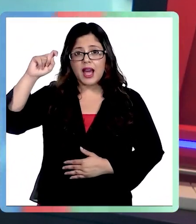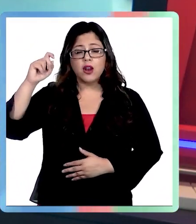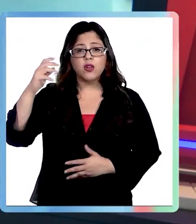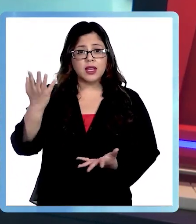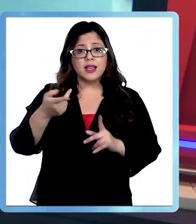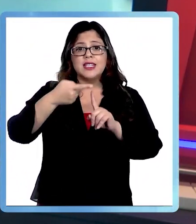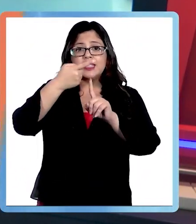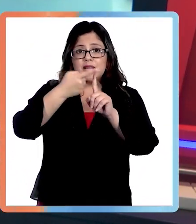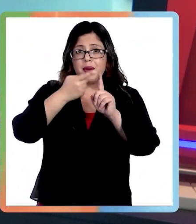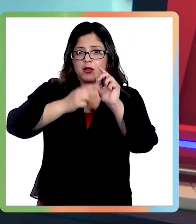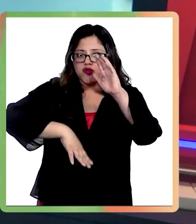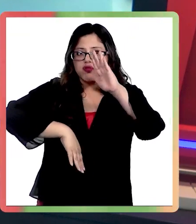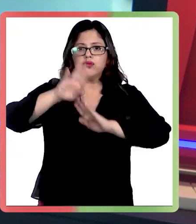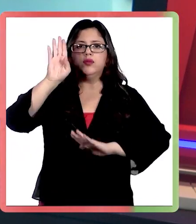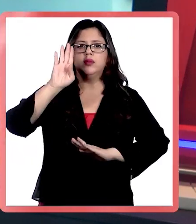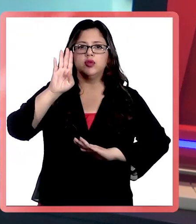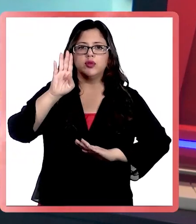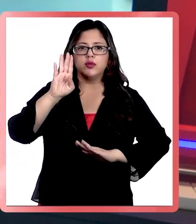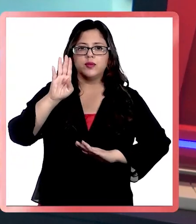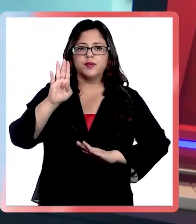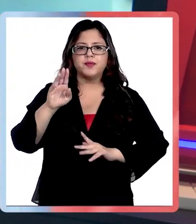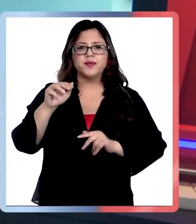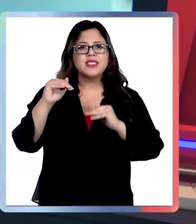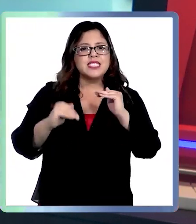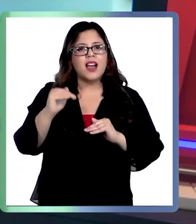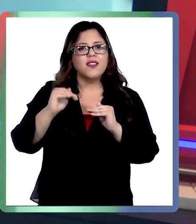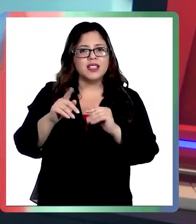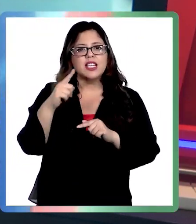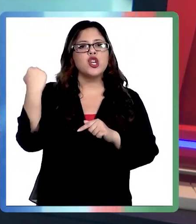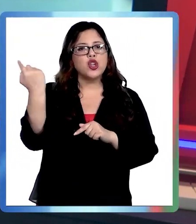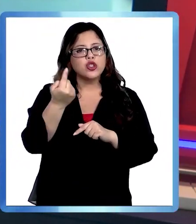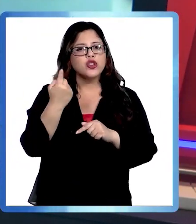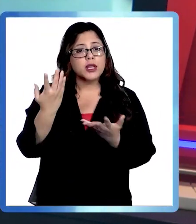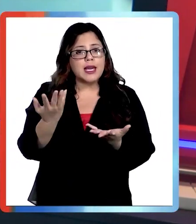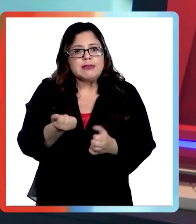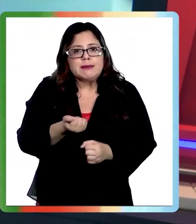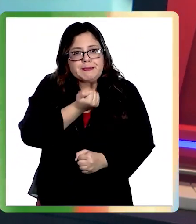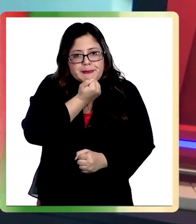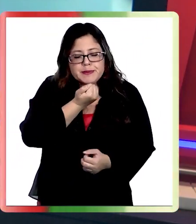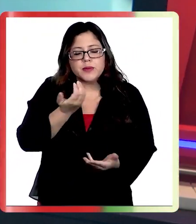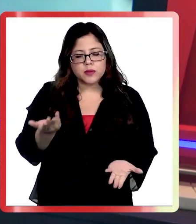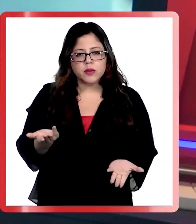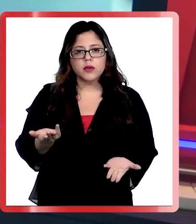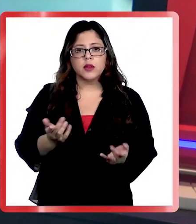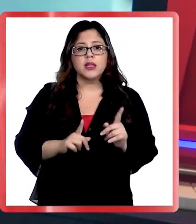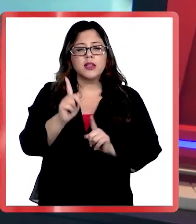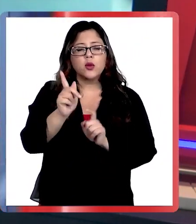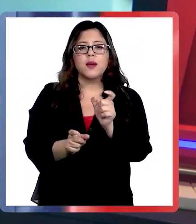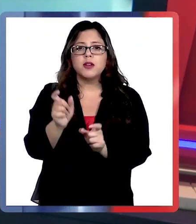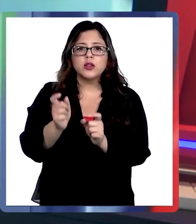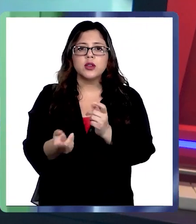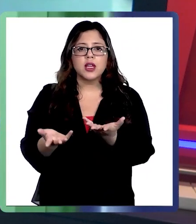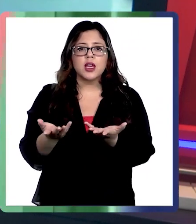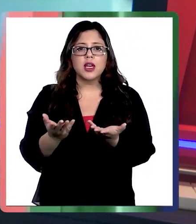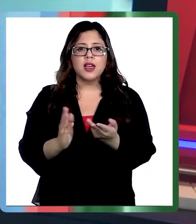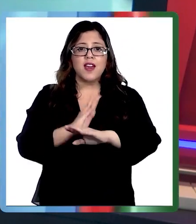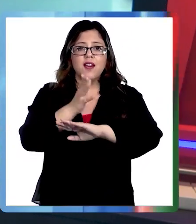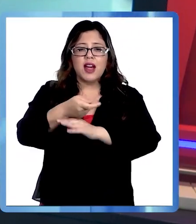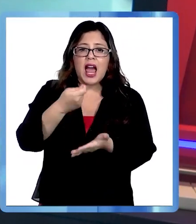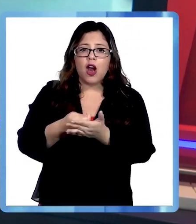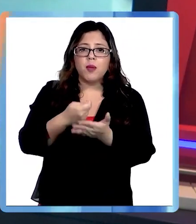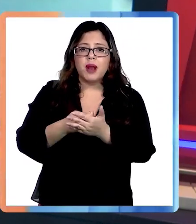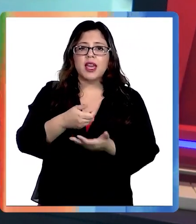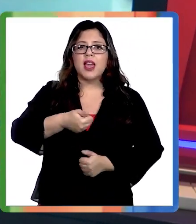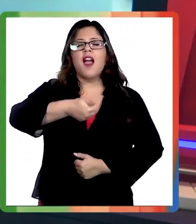como decíamos, temperaturas extremas y cada uno de nosotros comete ciertos pecados. Los queremos aclarar hoy día, de inmediato. Algunas personas corren a comprarse una